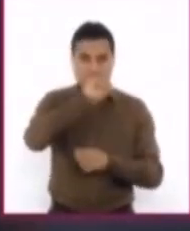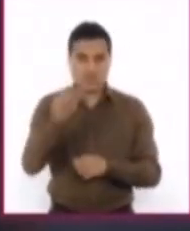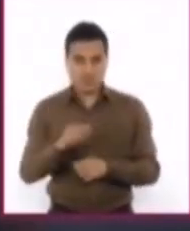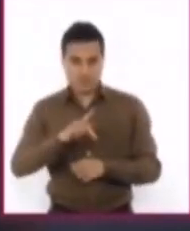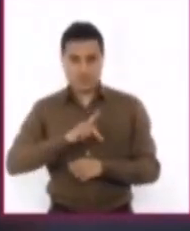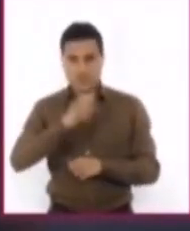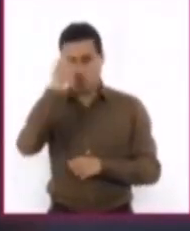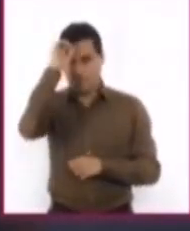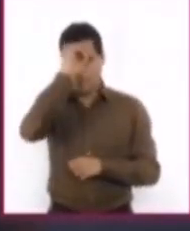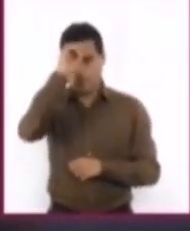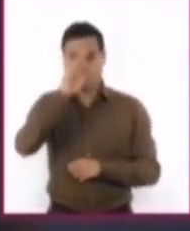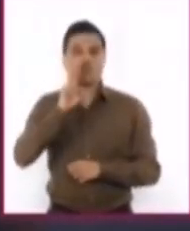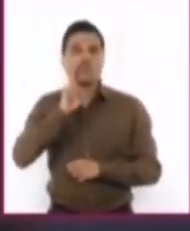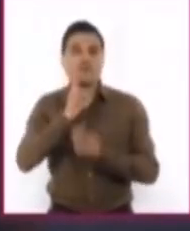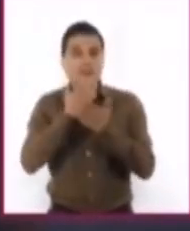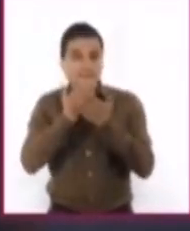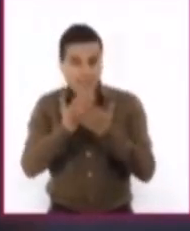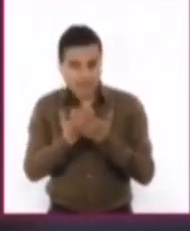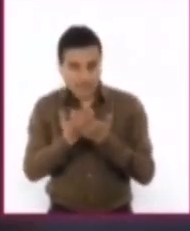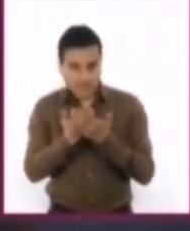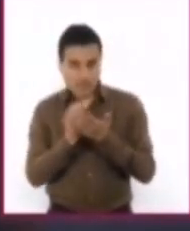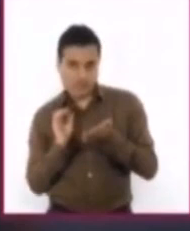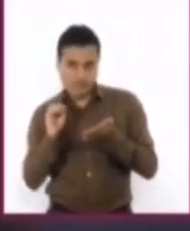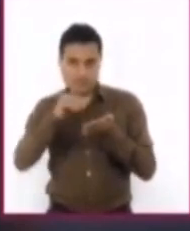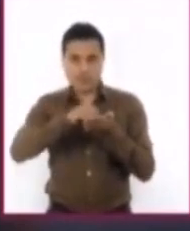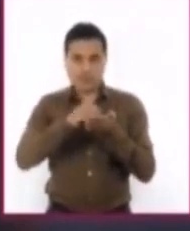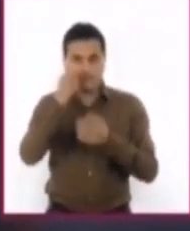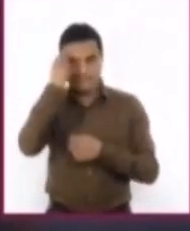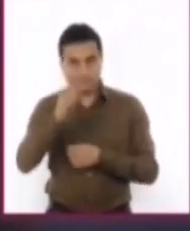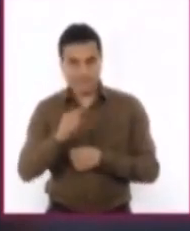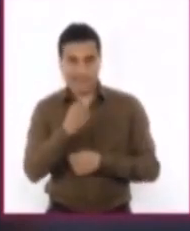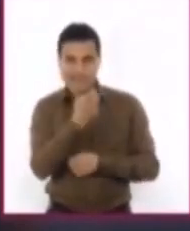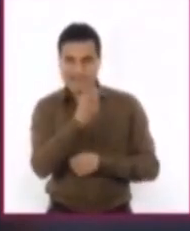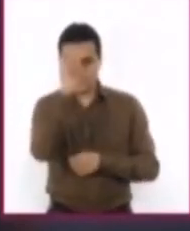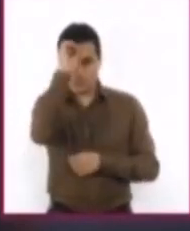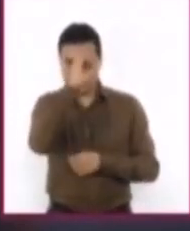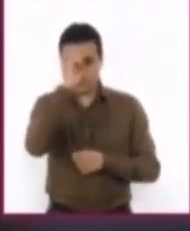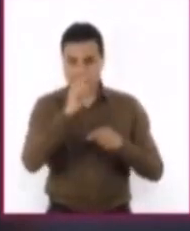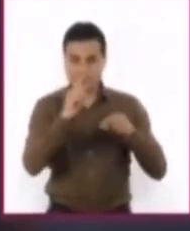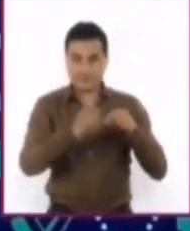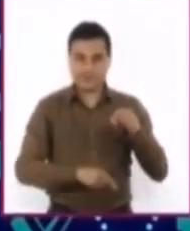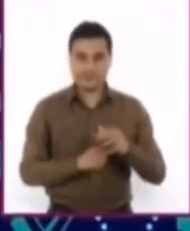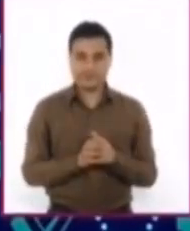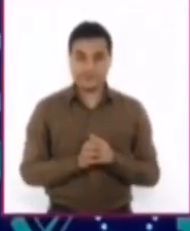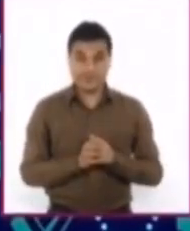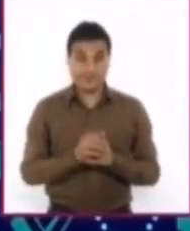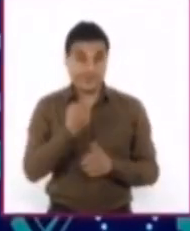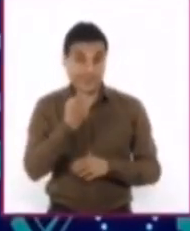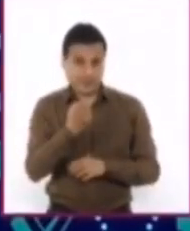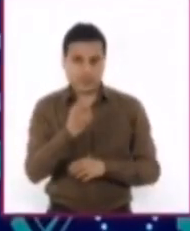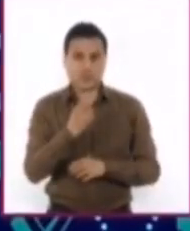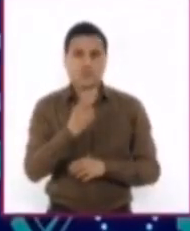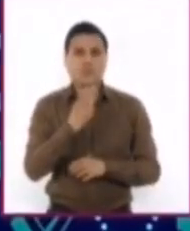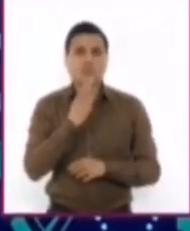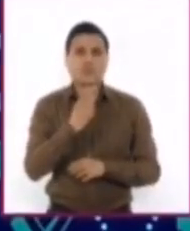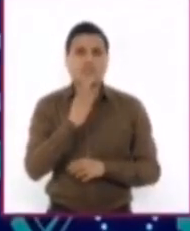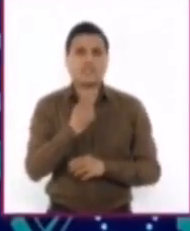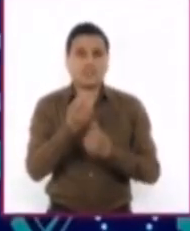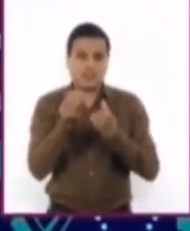propio que ayude a defender nuestra idea. Los nexos y expresiones concesivas se usan en diversos tipos.